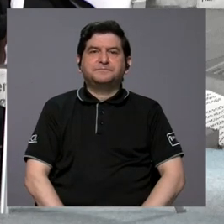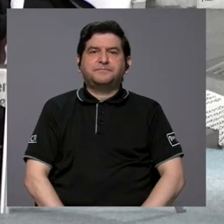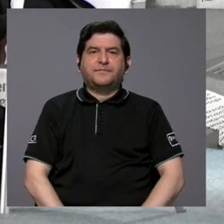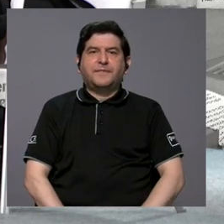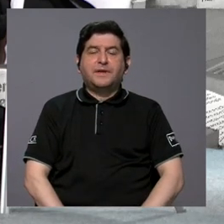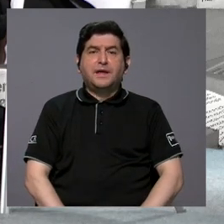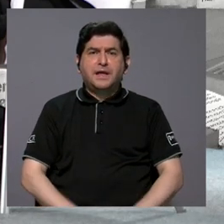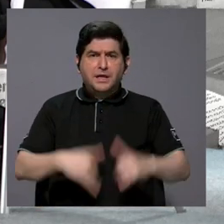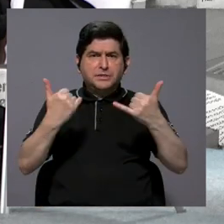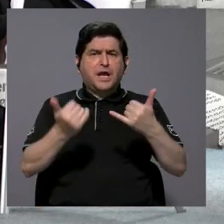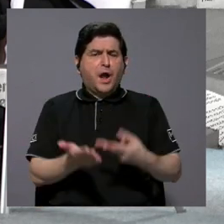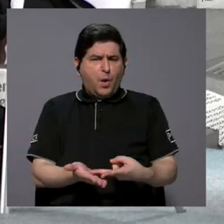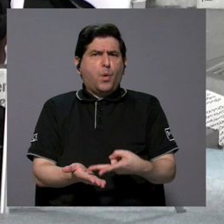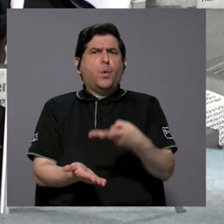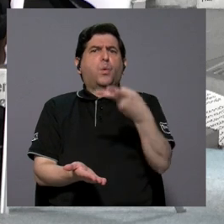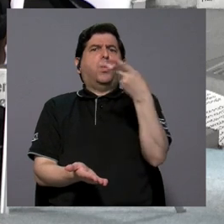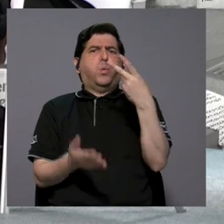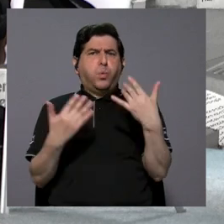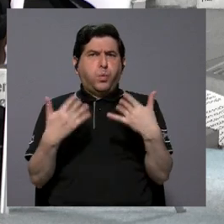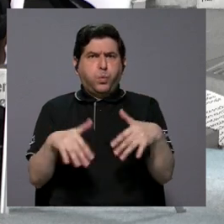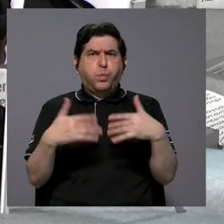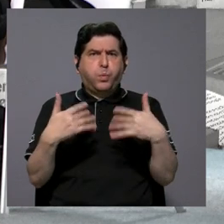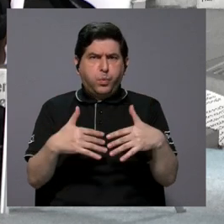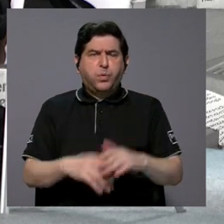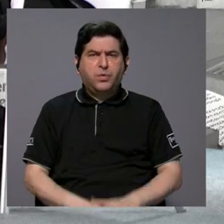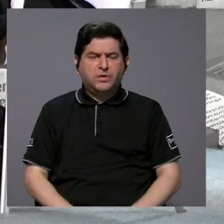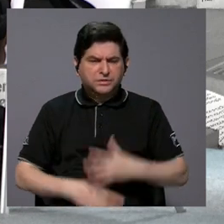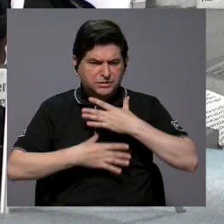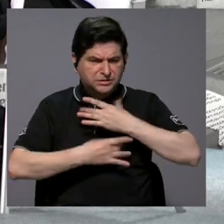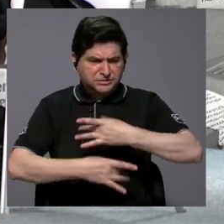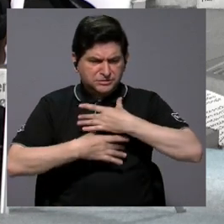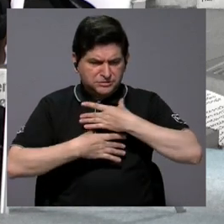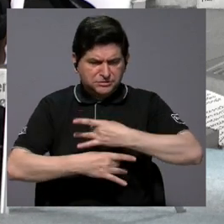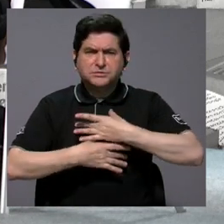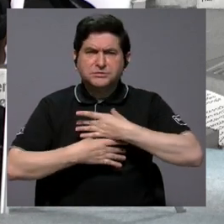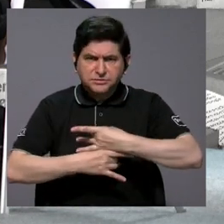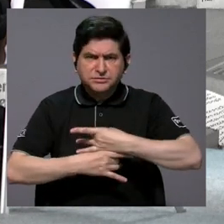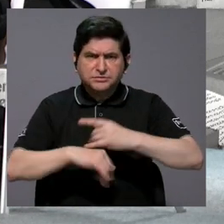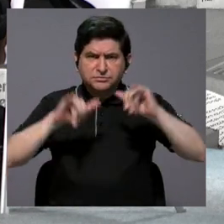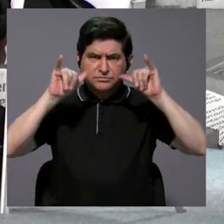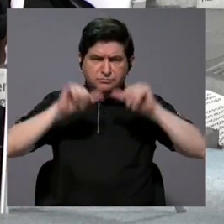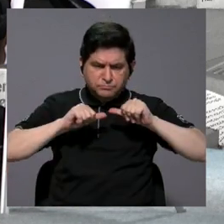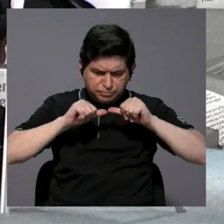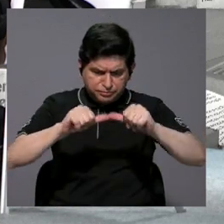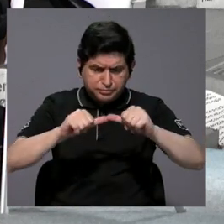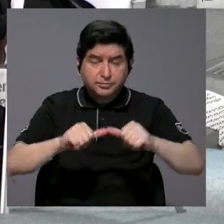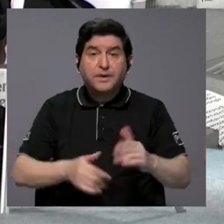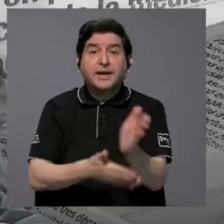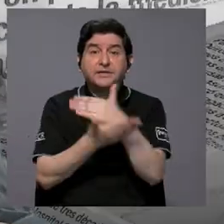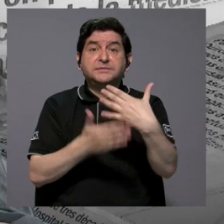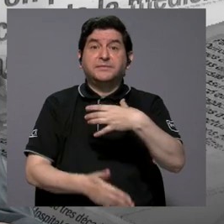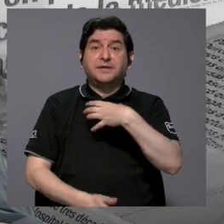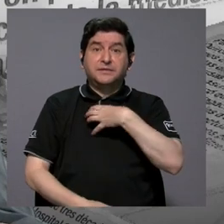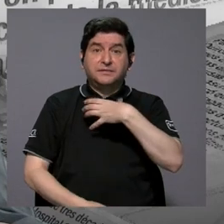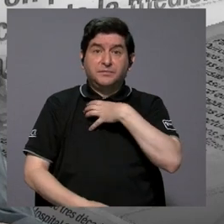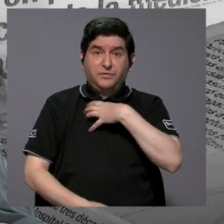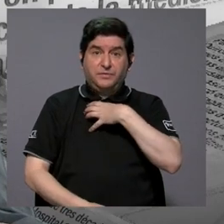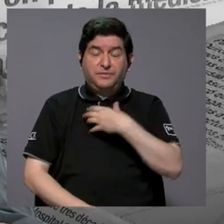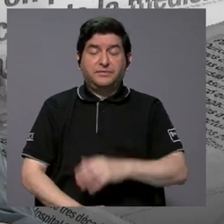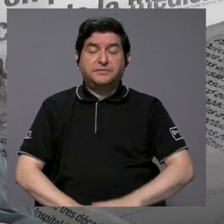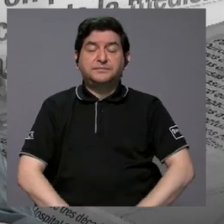les han tomado tal aprecio, se han interesado tanto en mantenerlos porque son parte de ellos mismos,